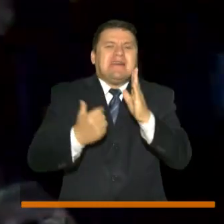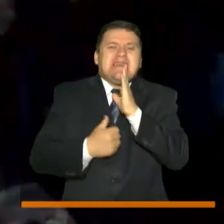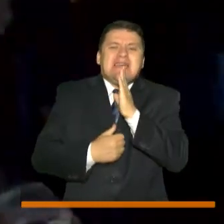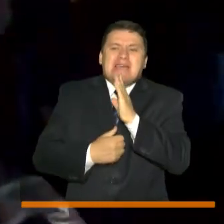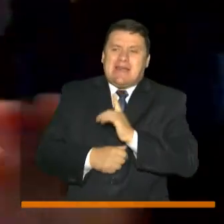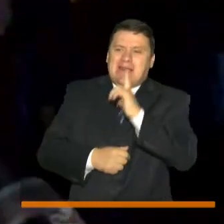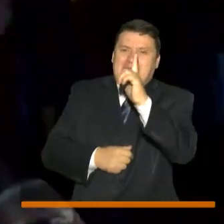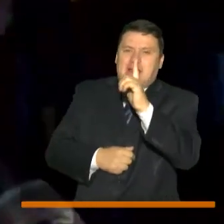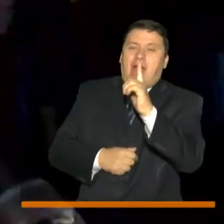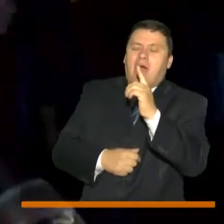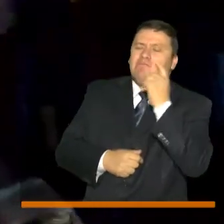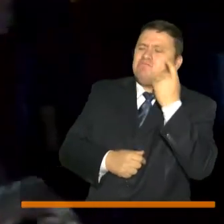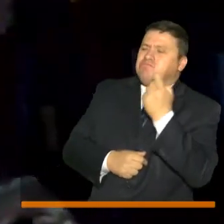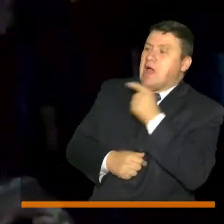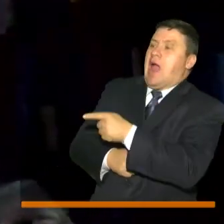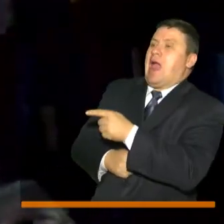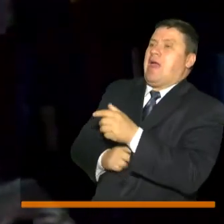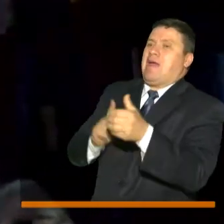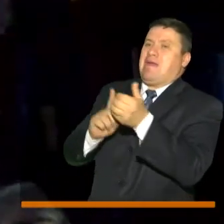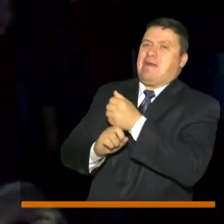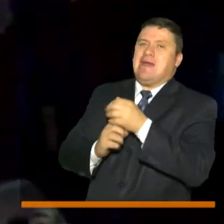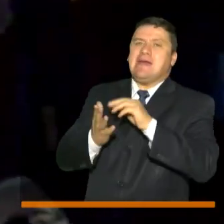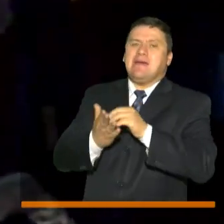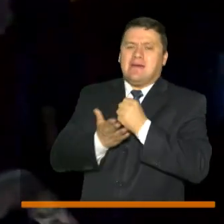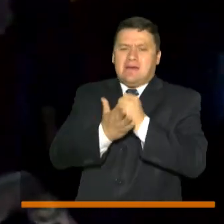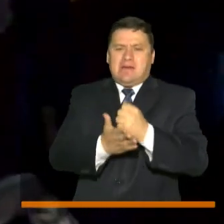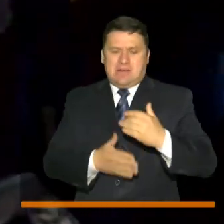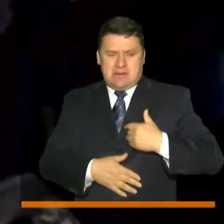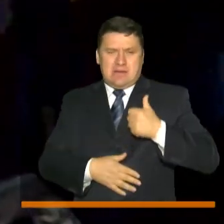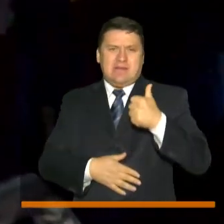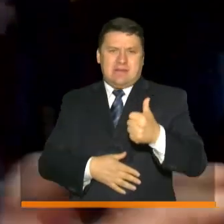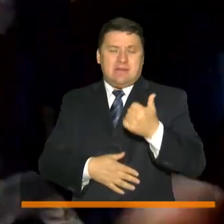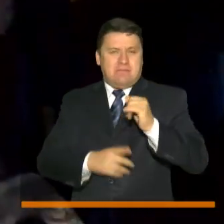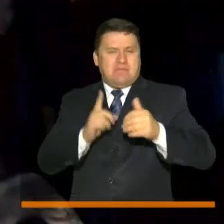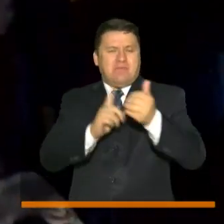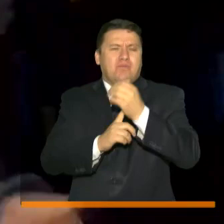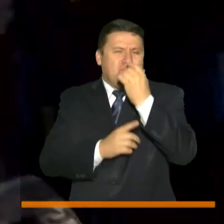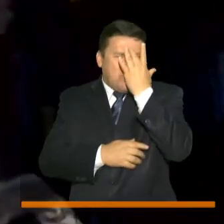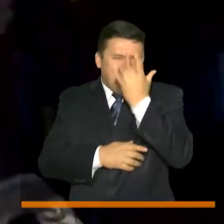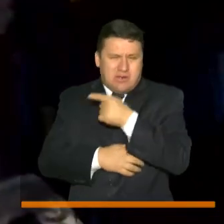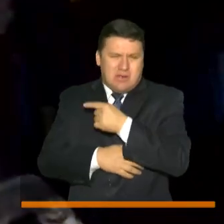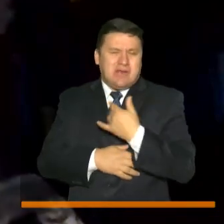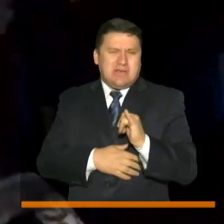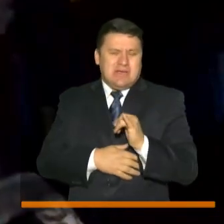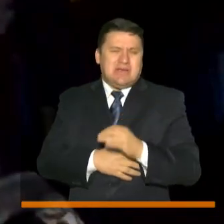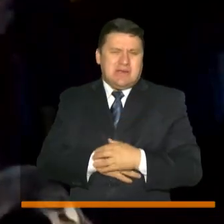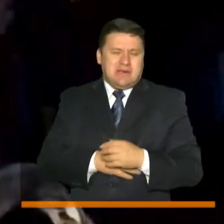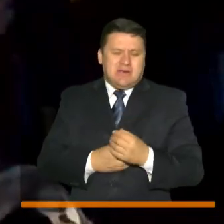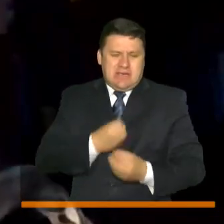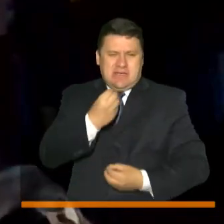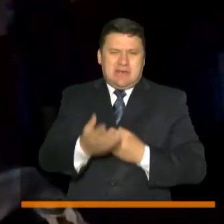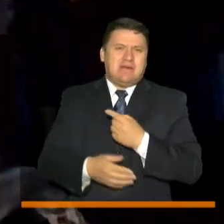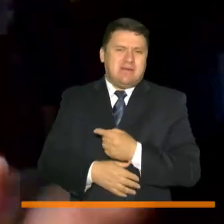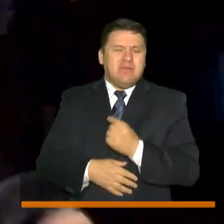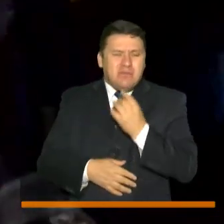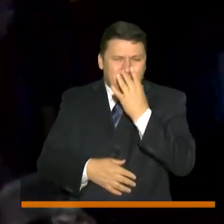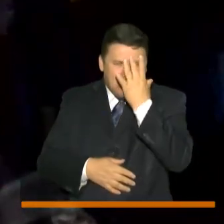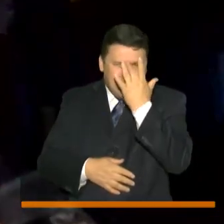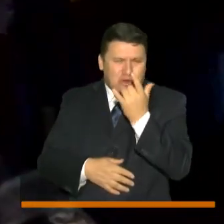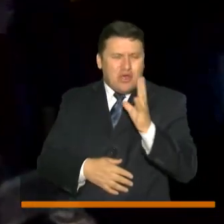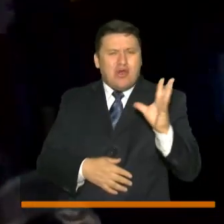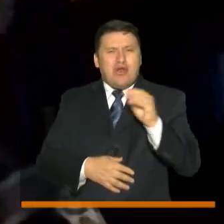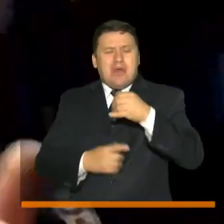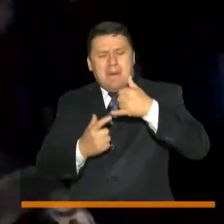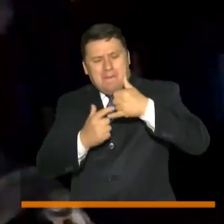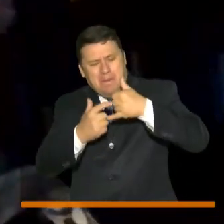empezamos a buscarla y la encontramos en Ayudarnos Hace Bien y la encontramos ¿por qué? por todo lo que ustedes ya han expresado porque llega a